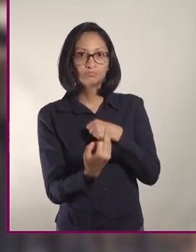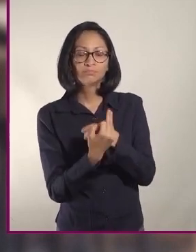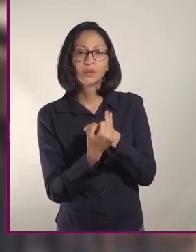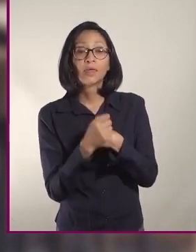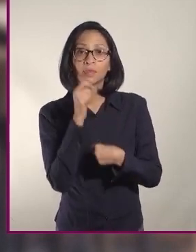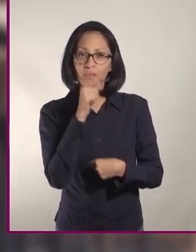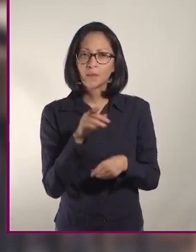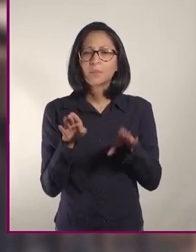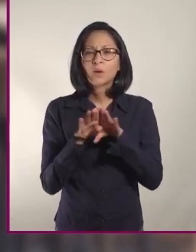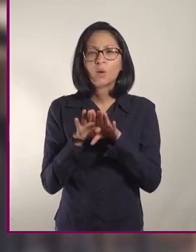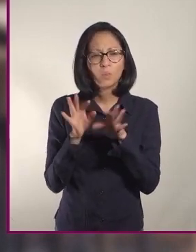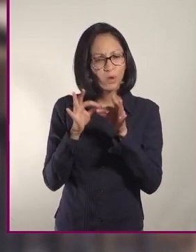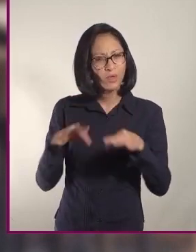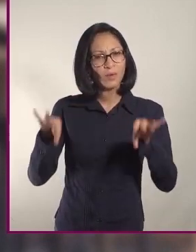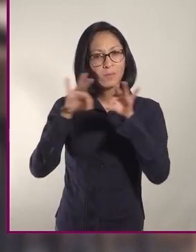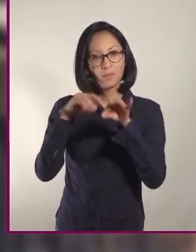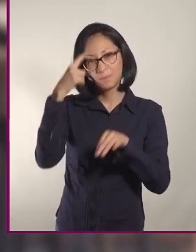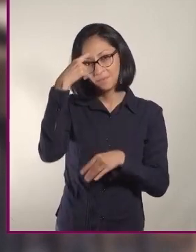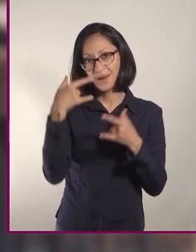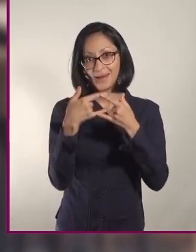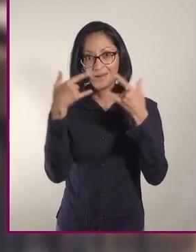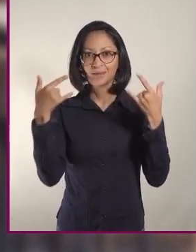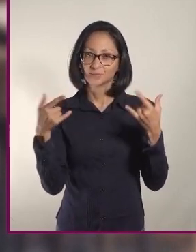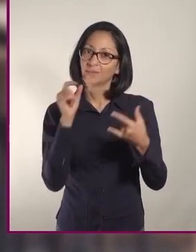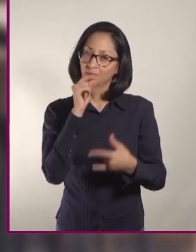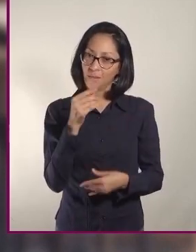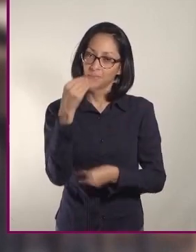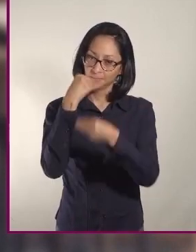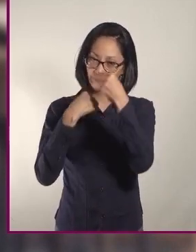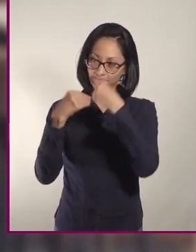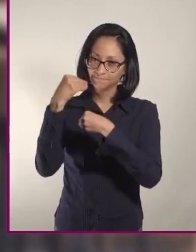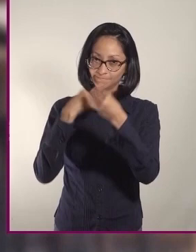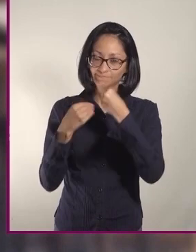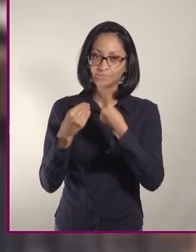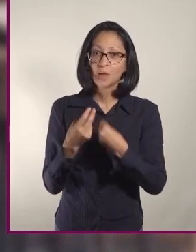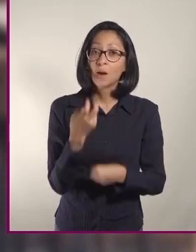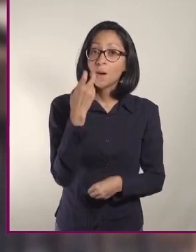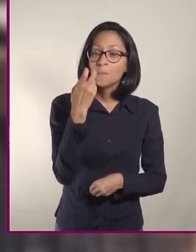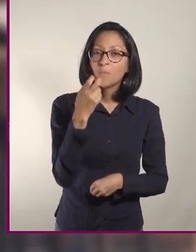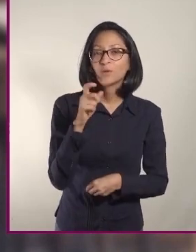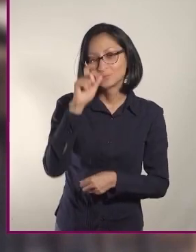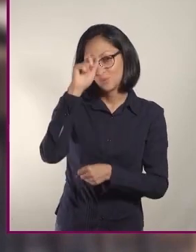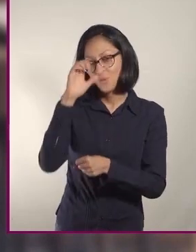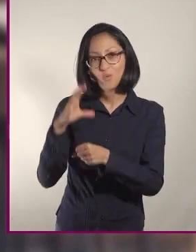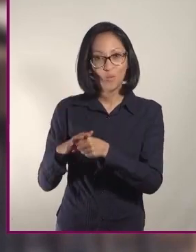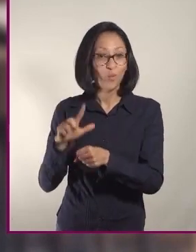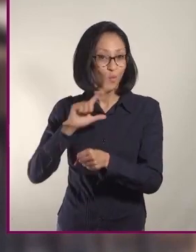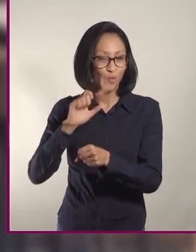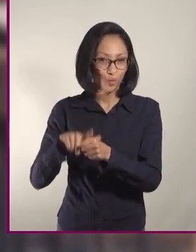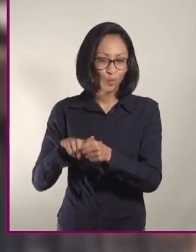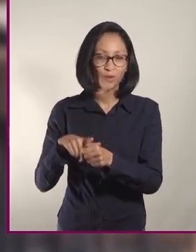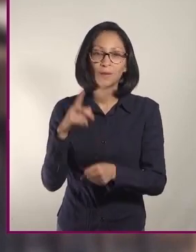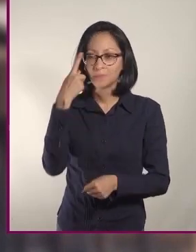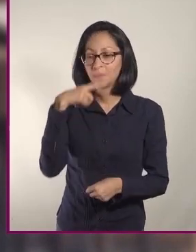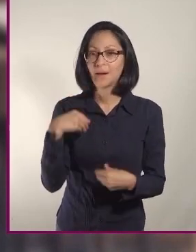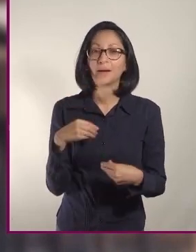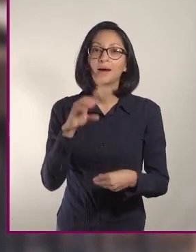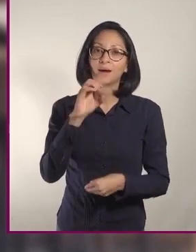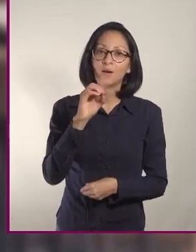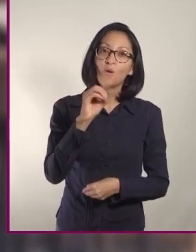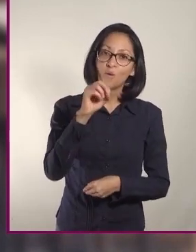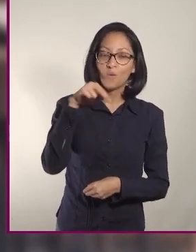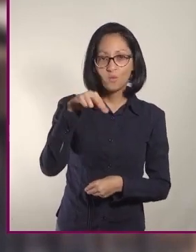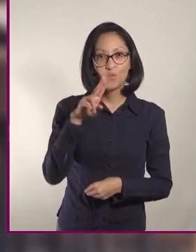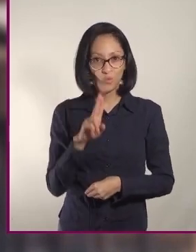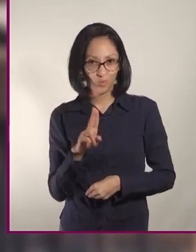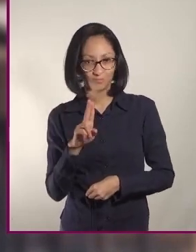gastronomía como a la nutrición. Por algo es considerada un activo cultural intangible por parte de la Organización de Naciones